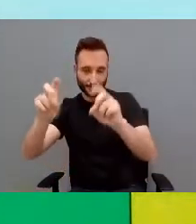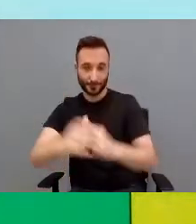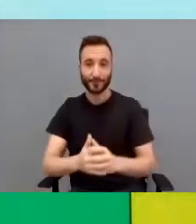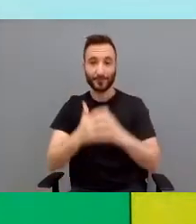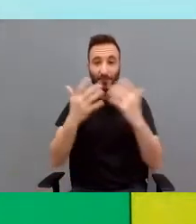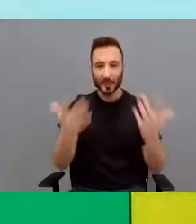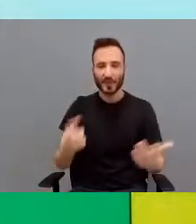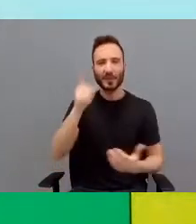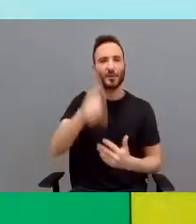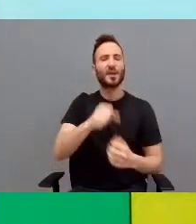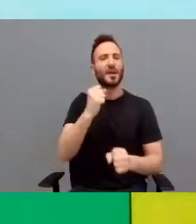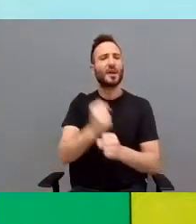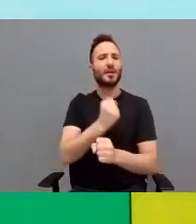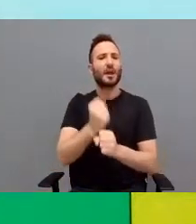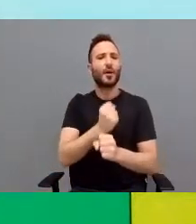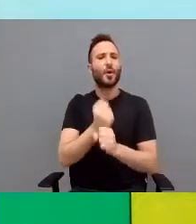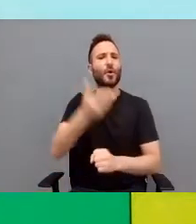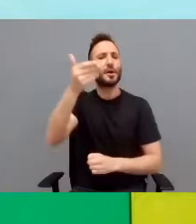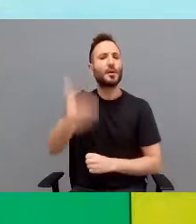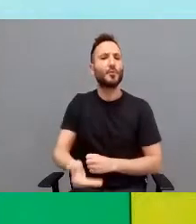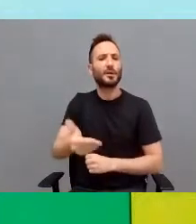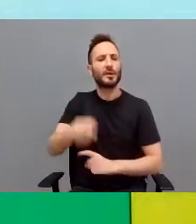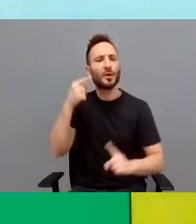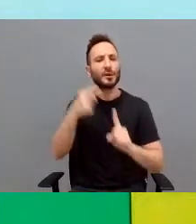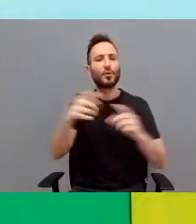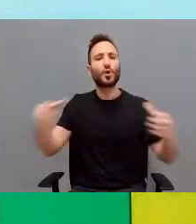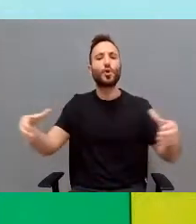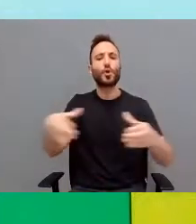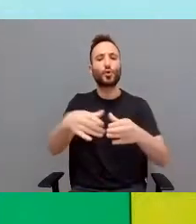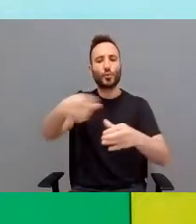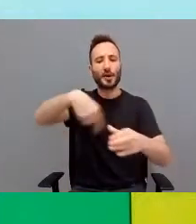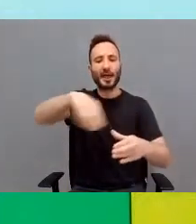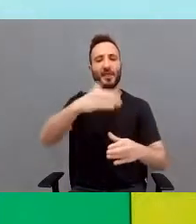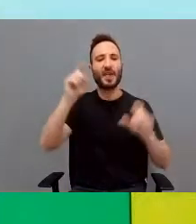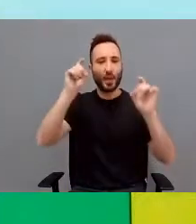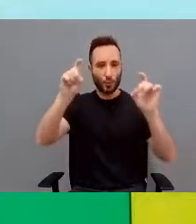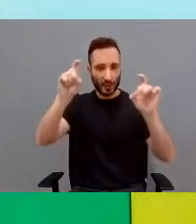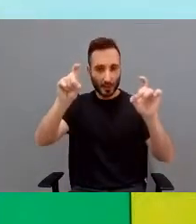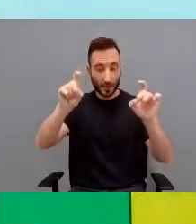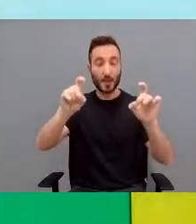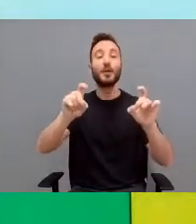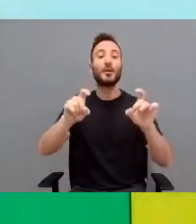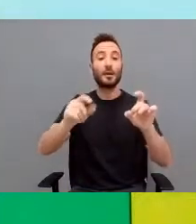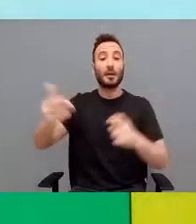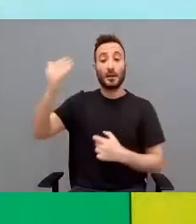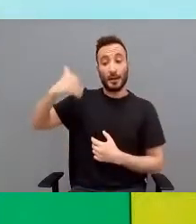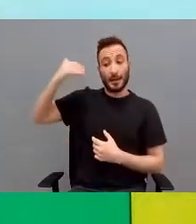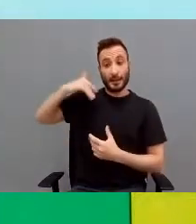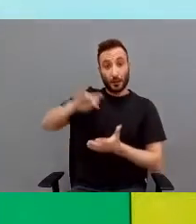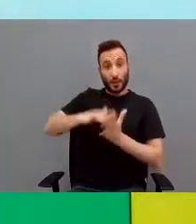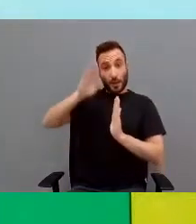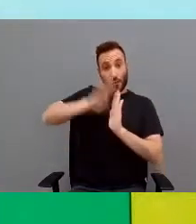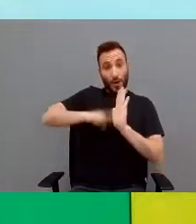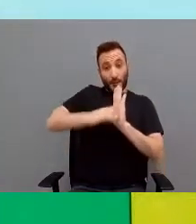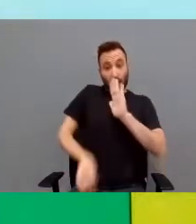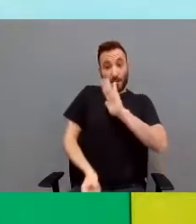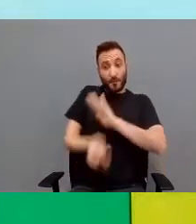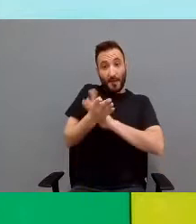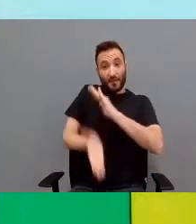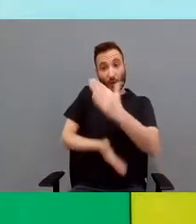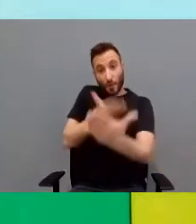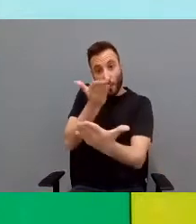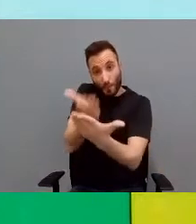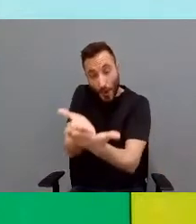También ha habido un trabajo importante con toda la comunidad educativa. Cuando esto surge y se propone,